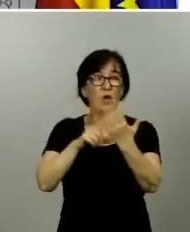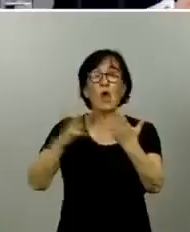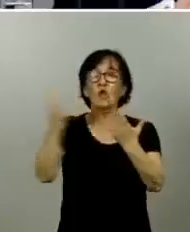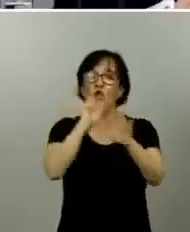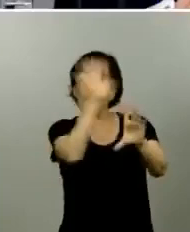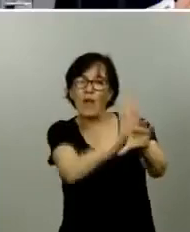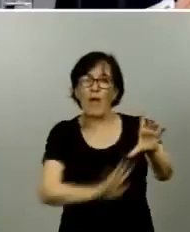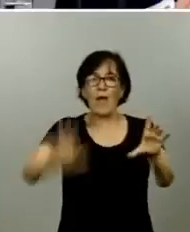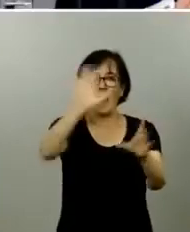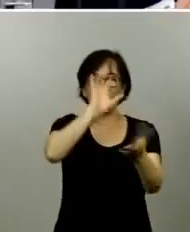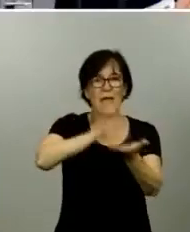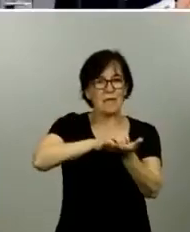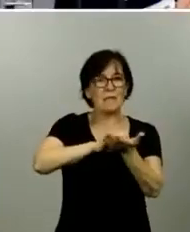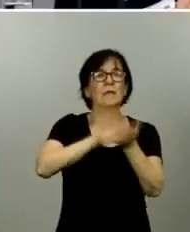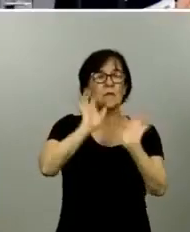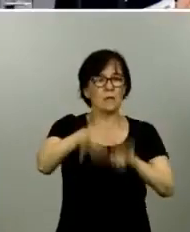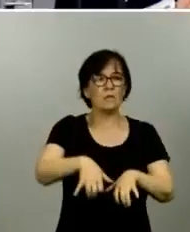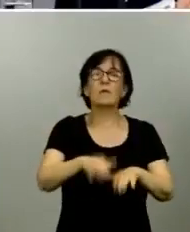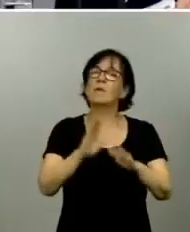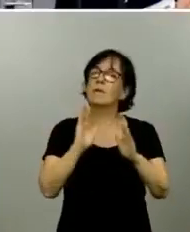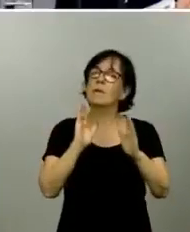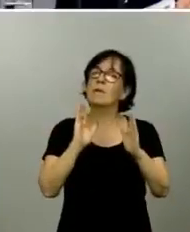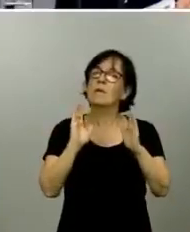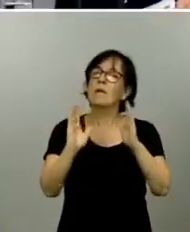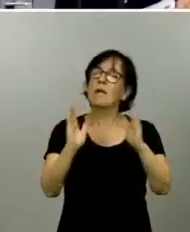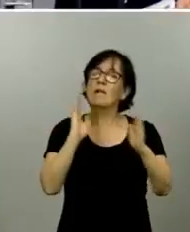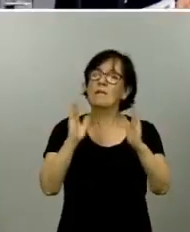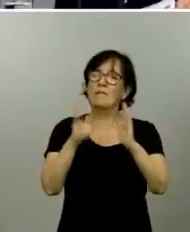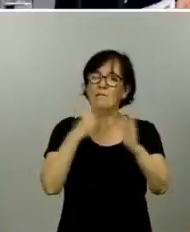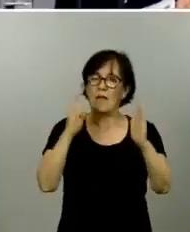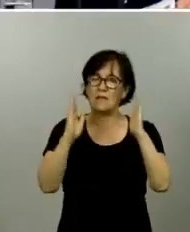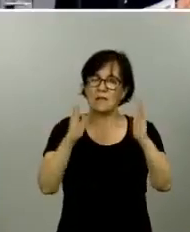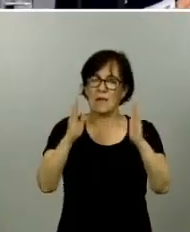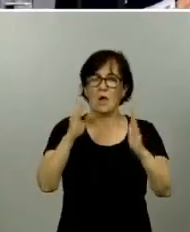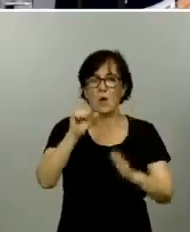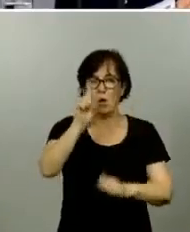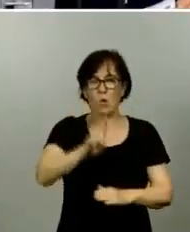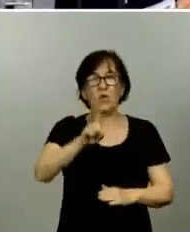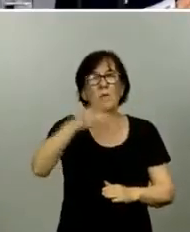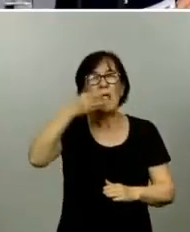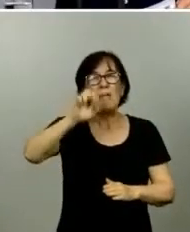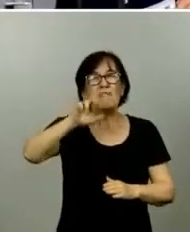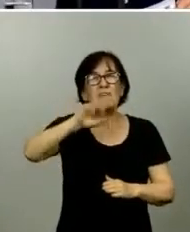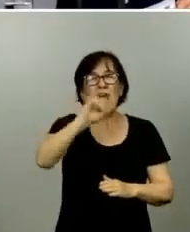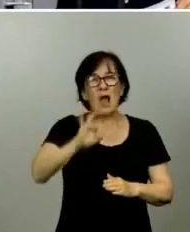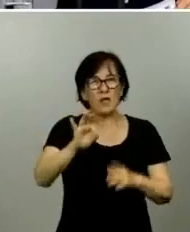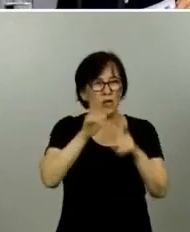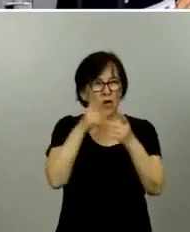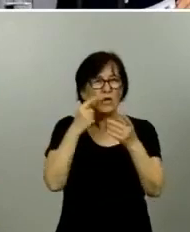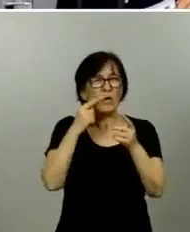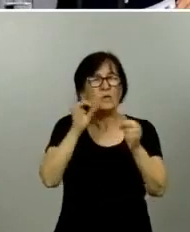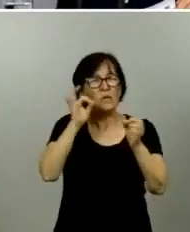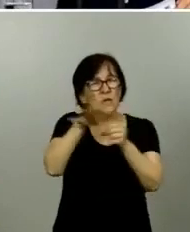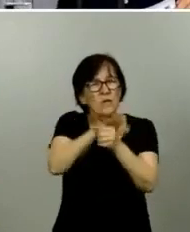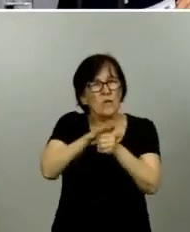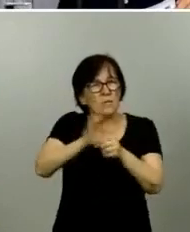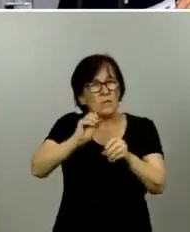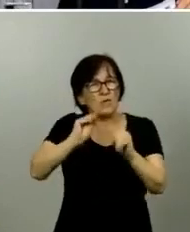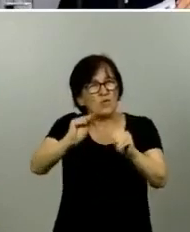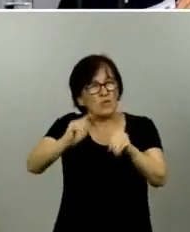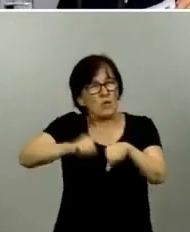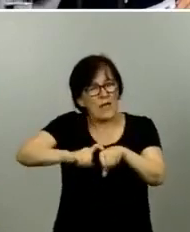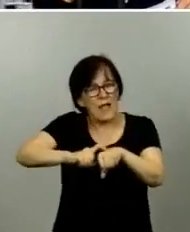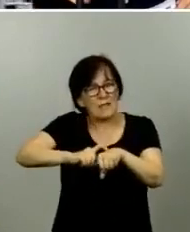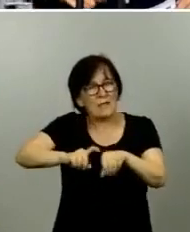permanece en fase 1, pero la comarca del Bierzo, que es una comarca muy específica, con unas características particulares bien definidas